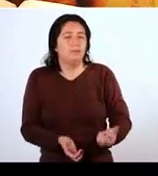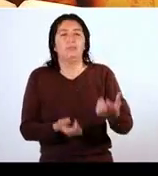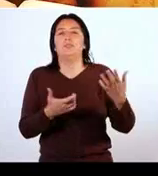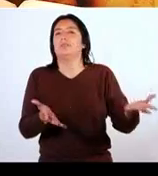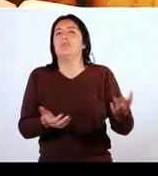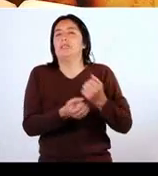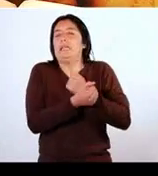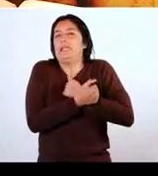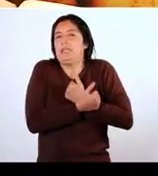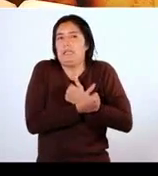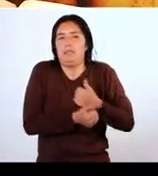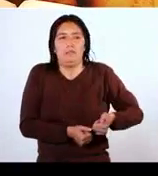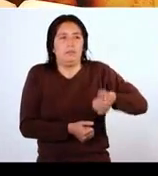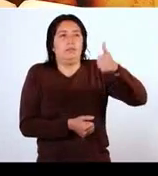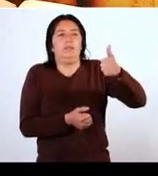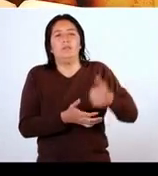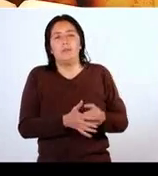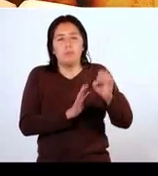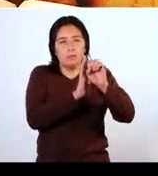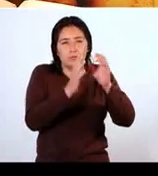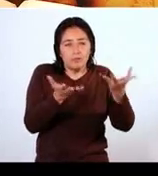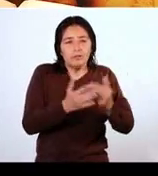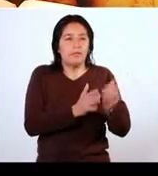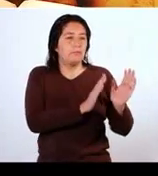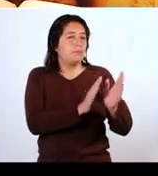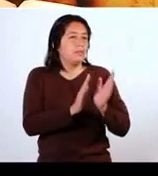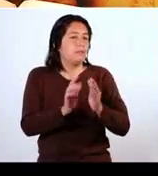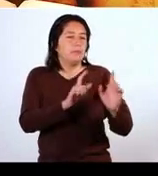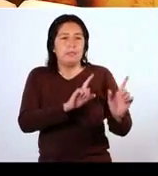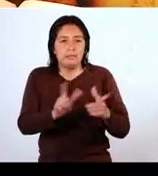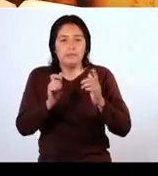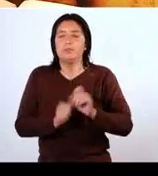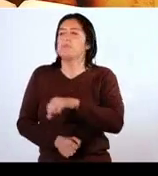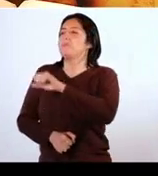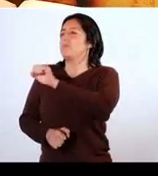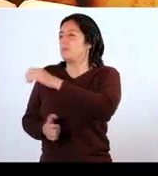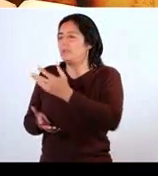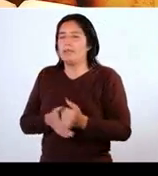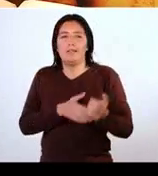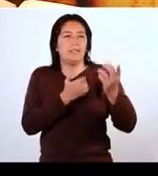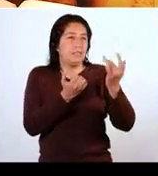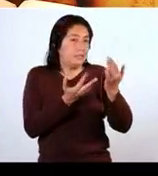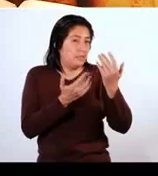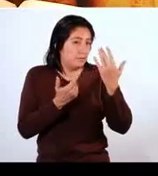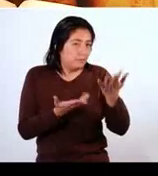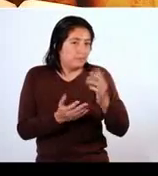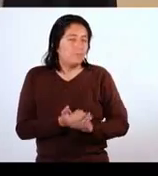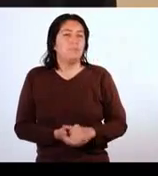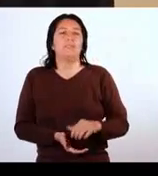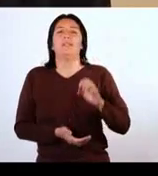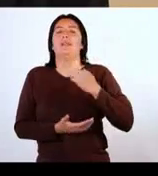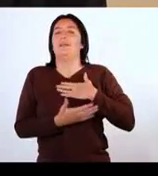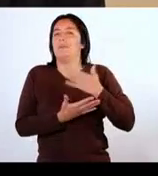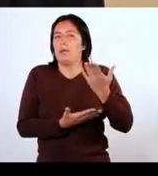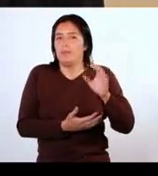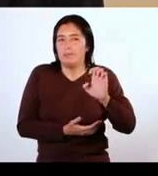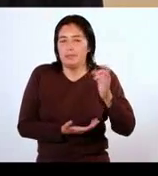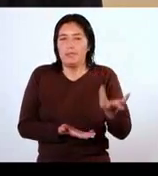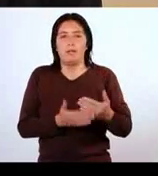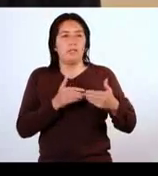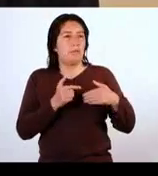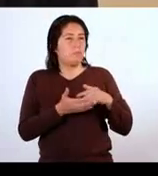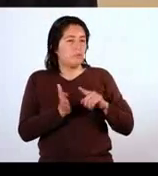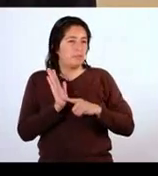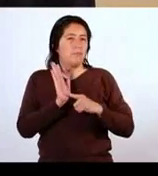nuestro querido productor lo está preparando así y habiendo todo para que salga listito. Así que esperen ahí. Pero bueno, mi estimado Enrique, vamos a